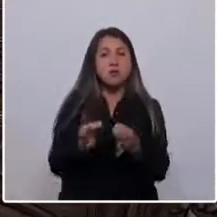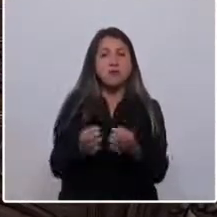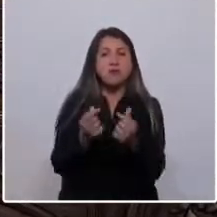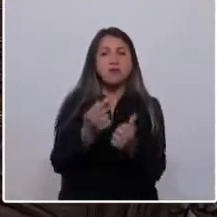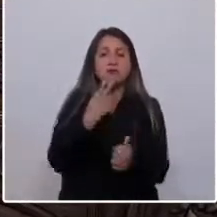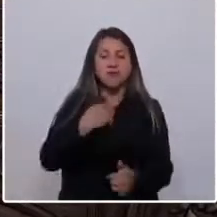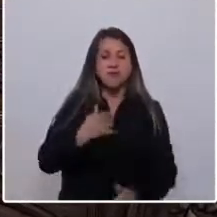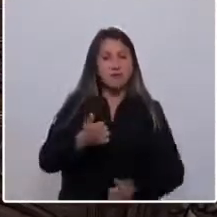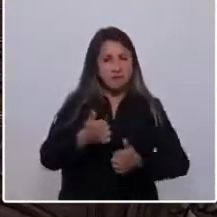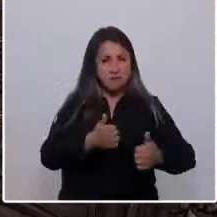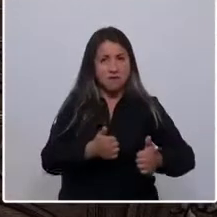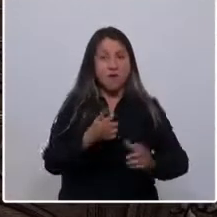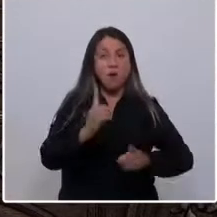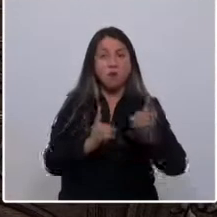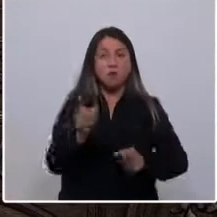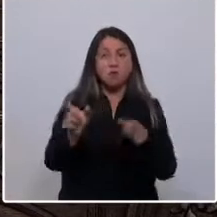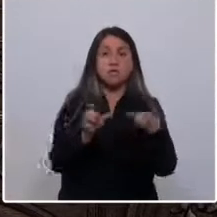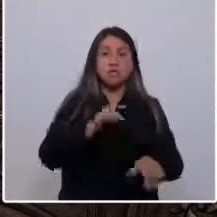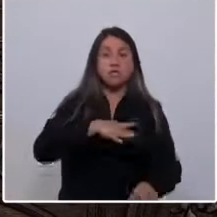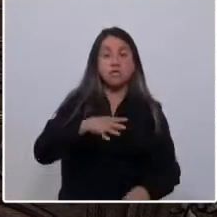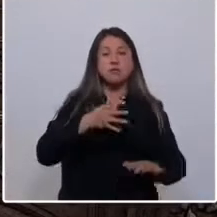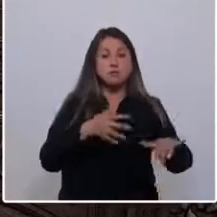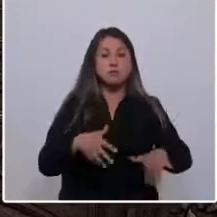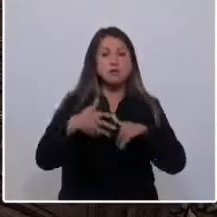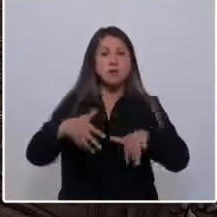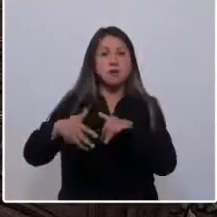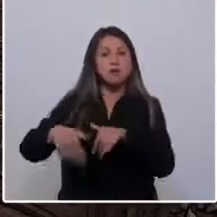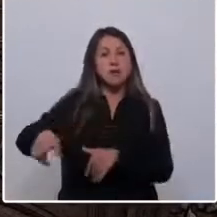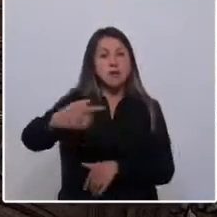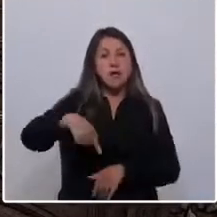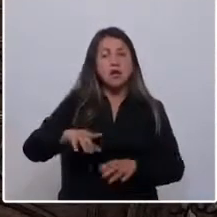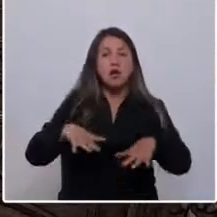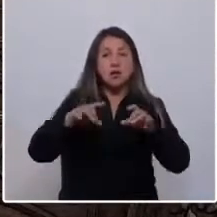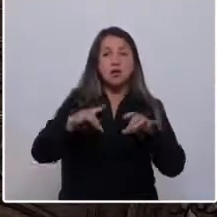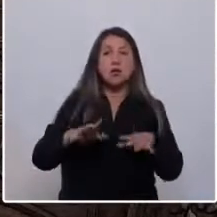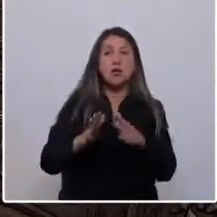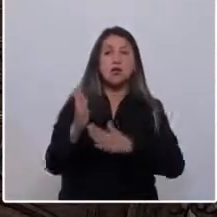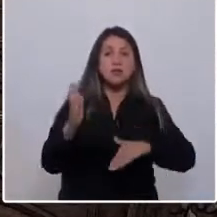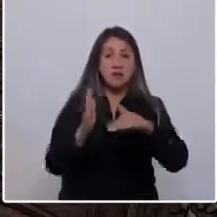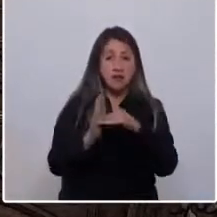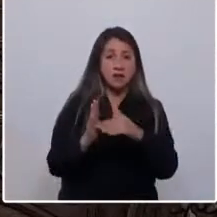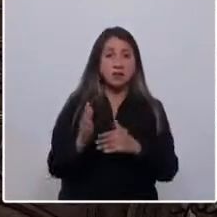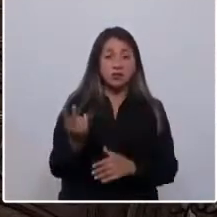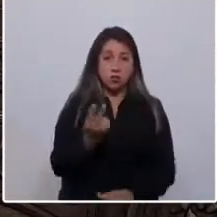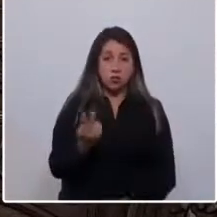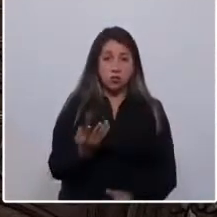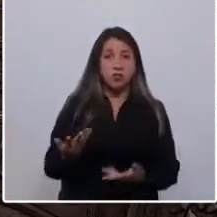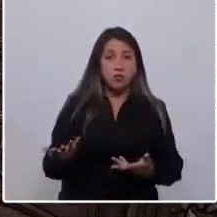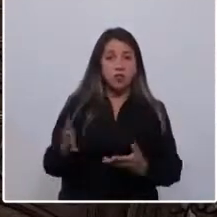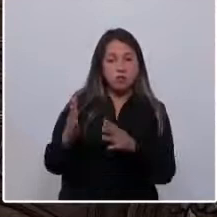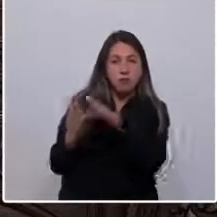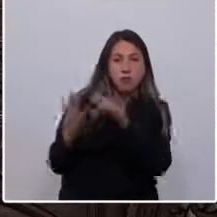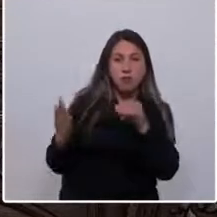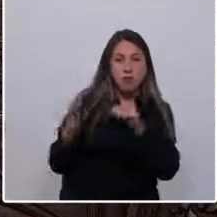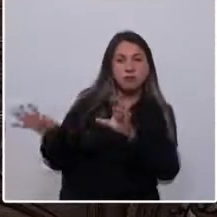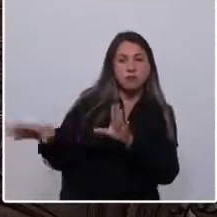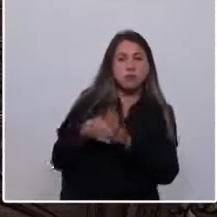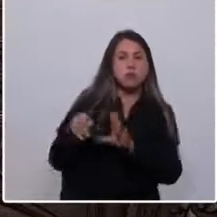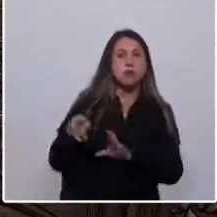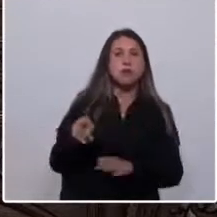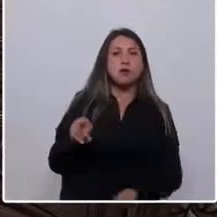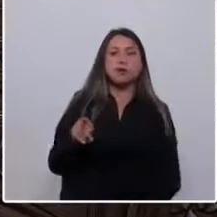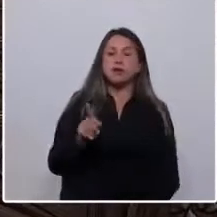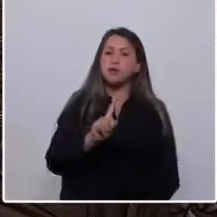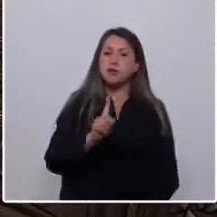como tienen algunos chilenos que han debido marchar a países como Australia, Nueva Zelanda, Australia. Esos son mis referentes, no